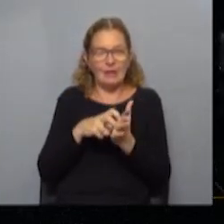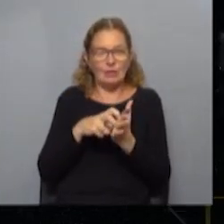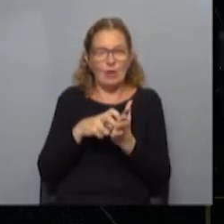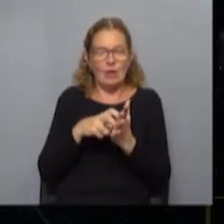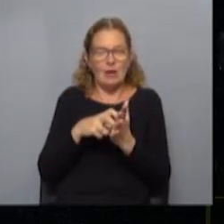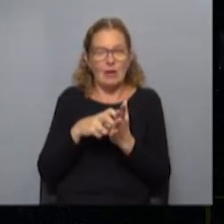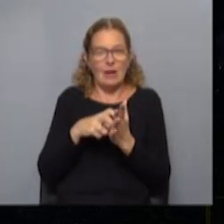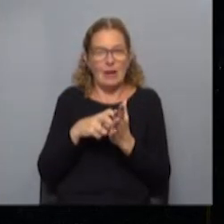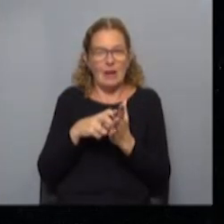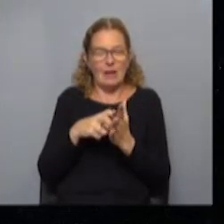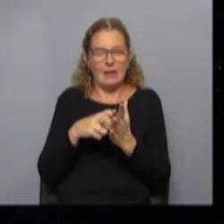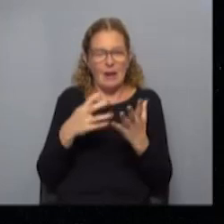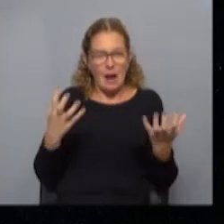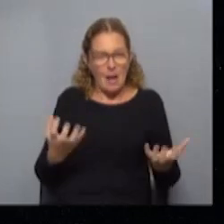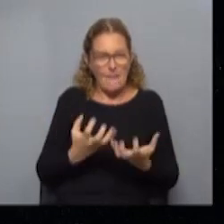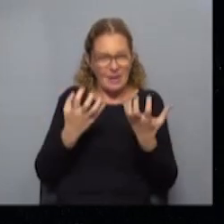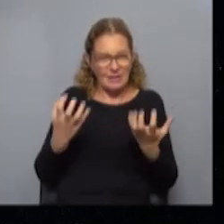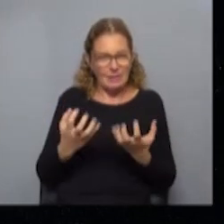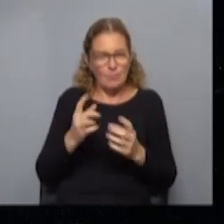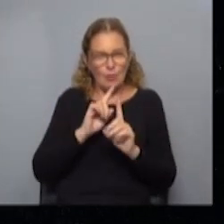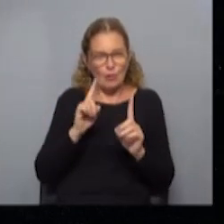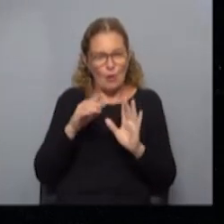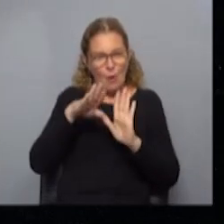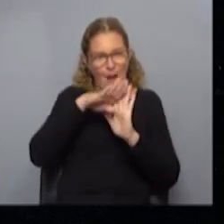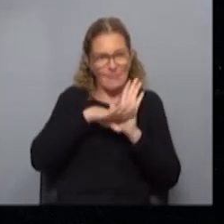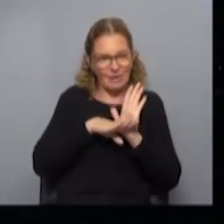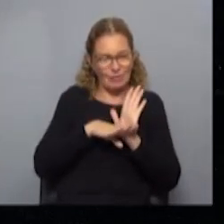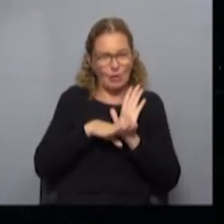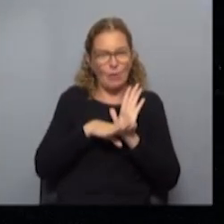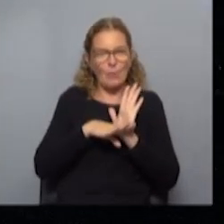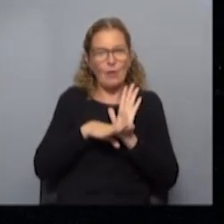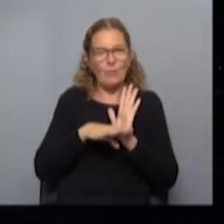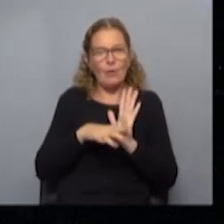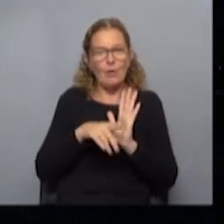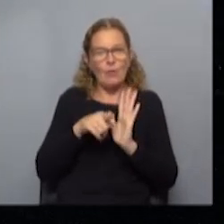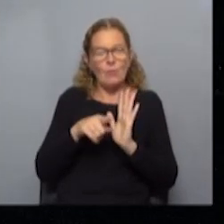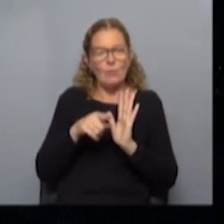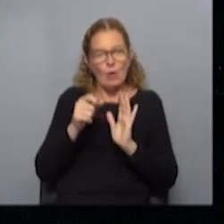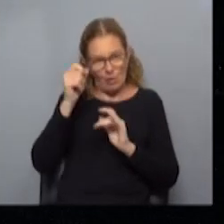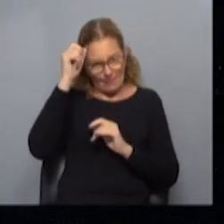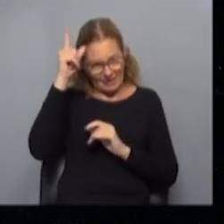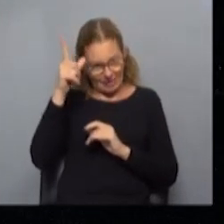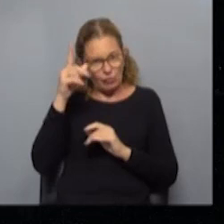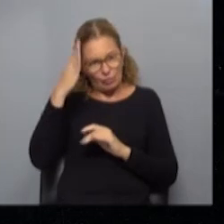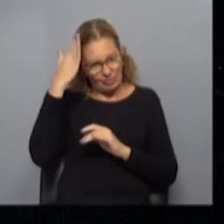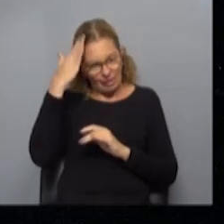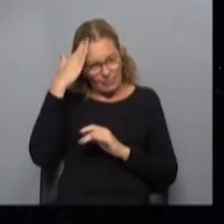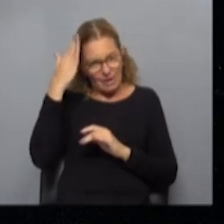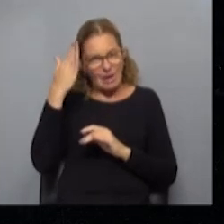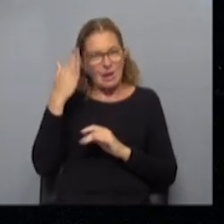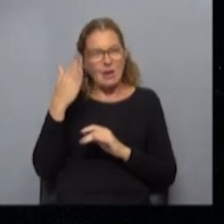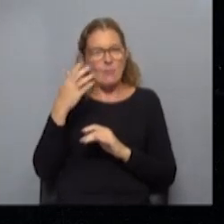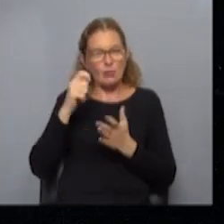Termal en verano tuvimos por no aplicación de los protocolos pese a que hicimos cursos de capacitación que hicimos